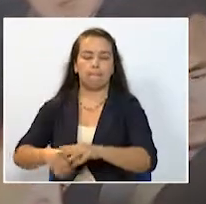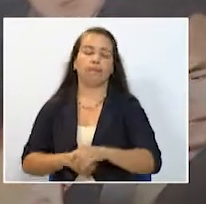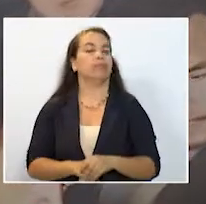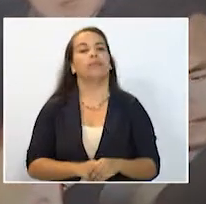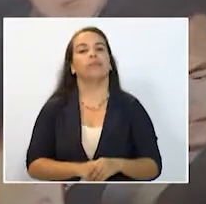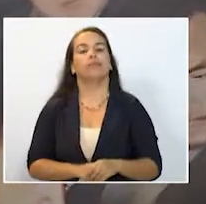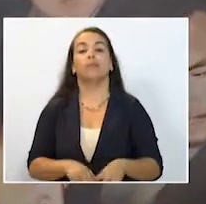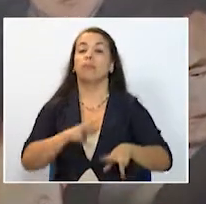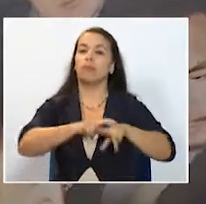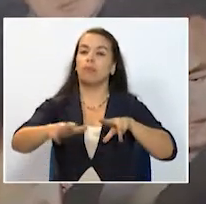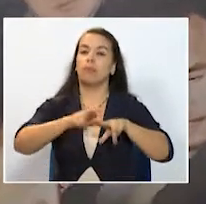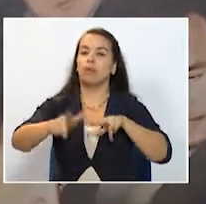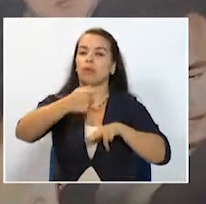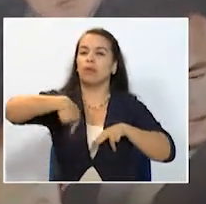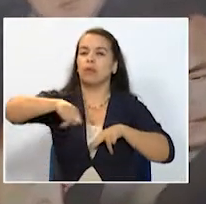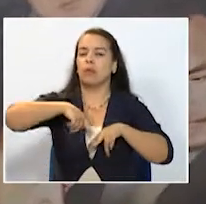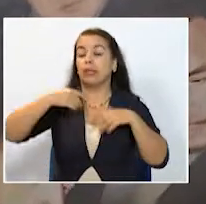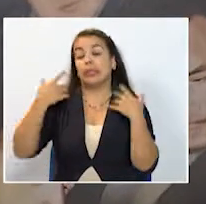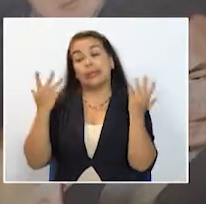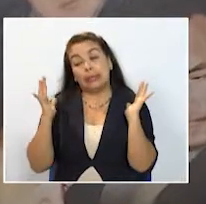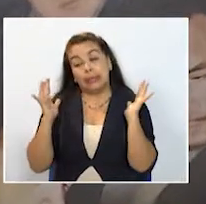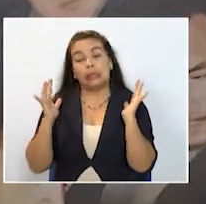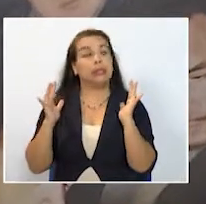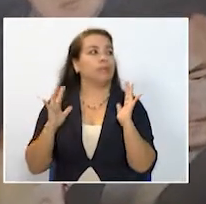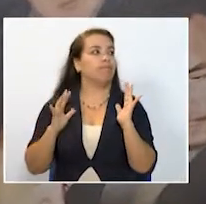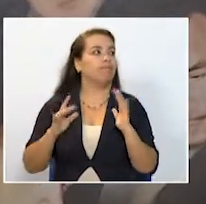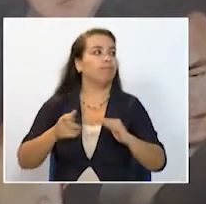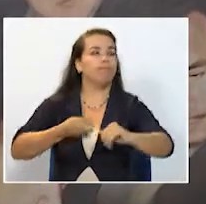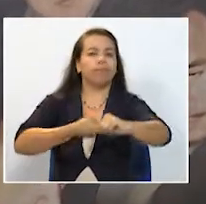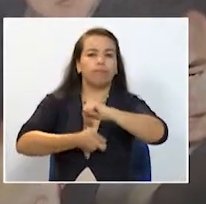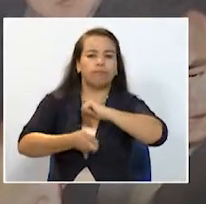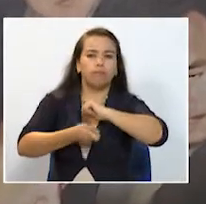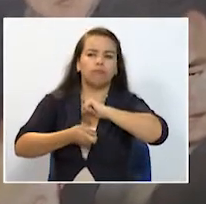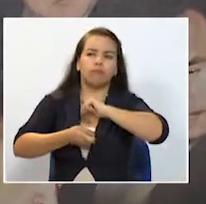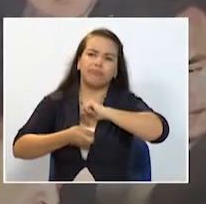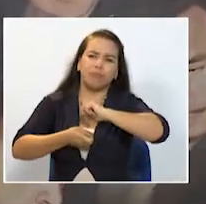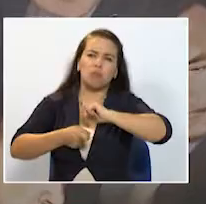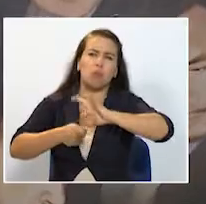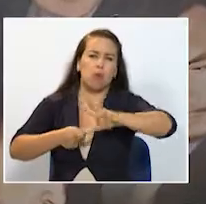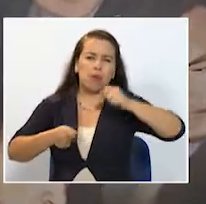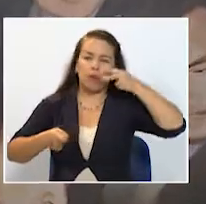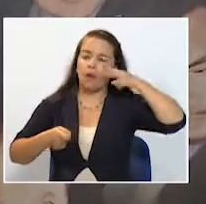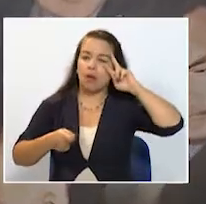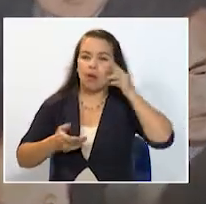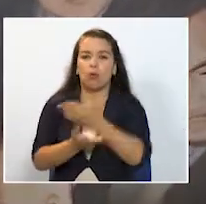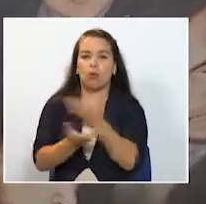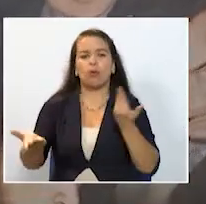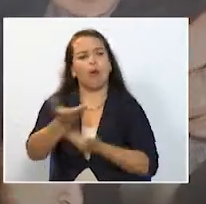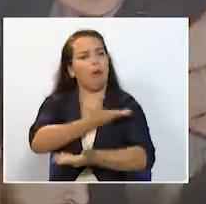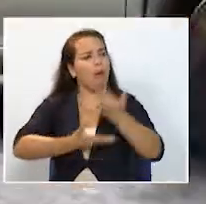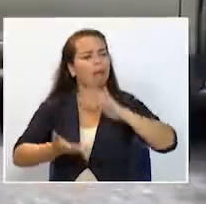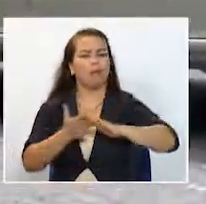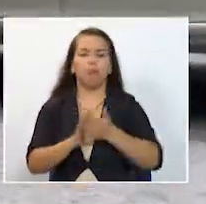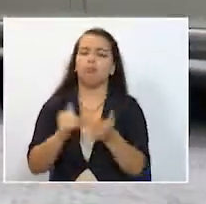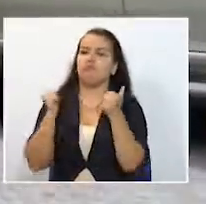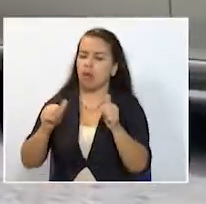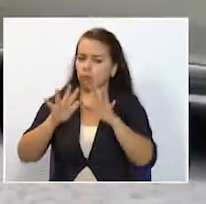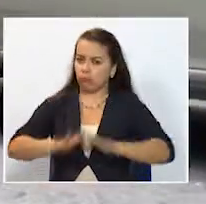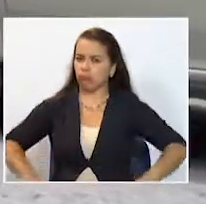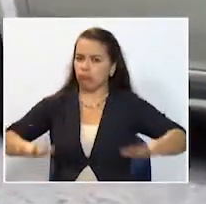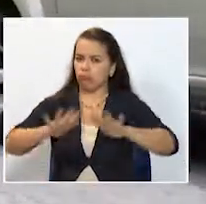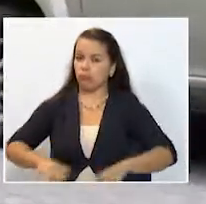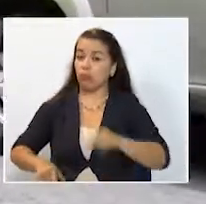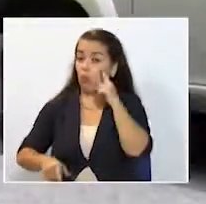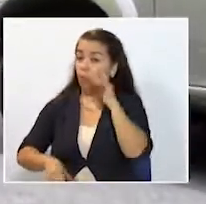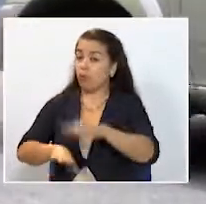unos índices delictivos digamos que muy favorables en lo que tiene que ver con convivencia y seguridad ciudadana para que usted